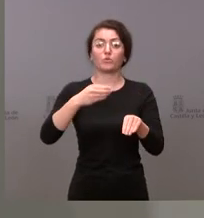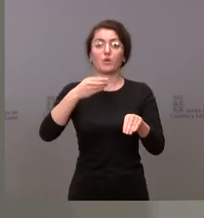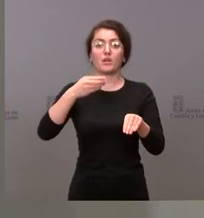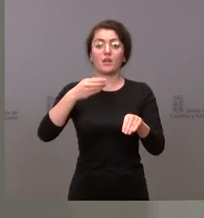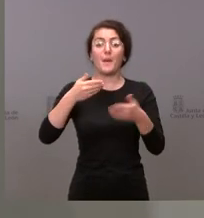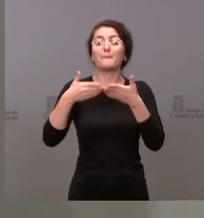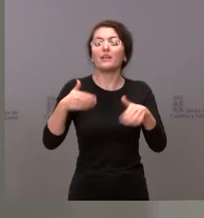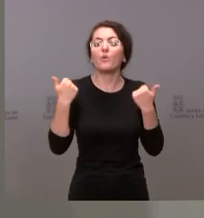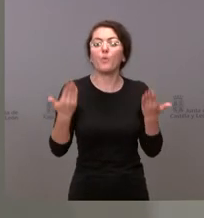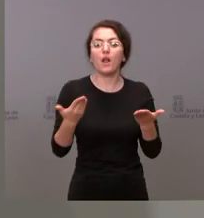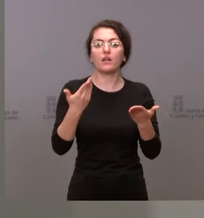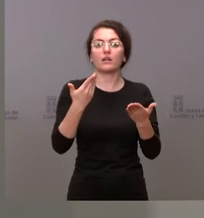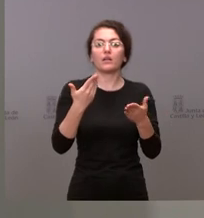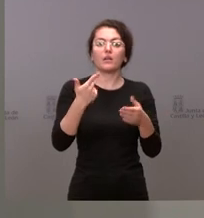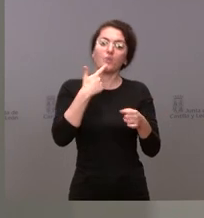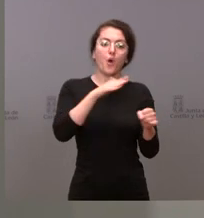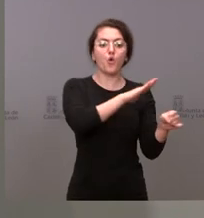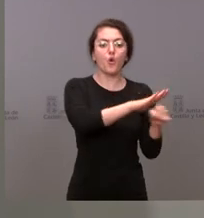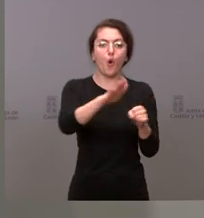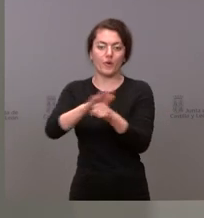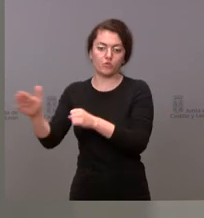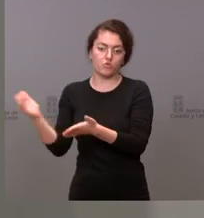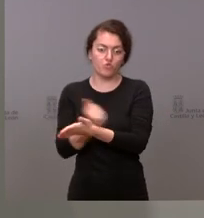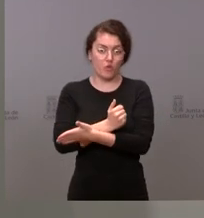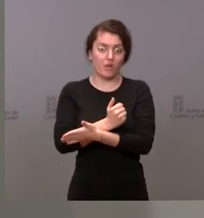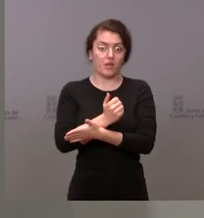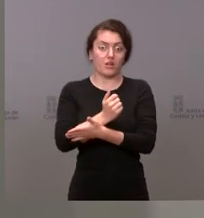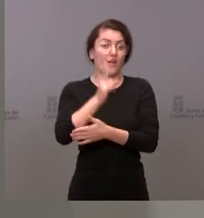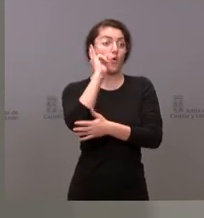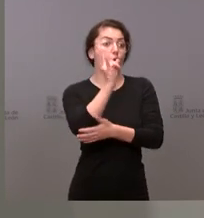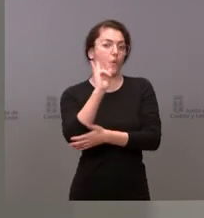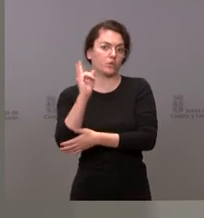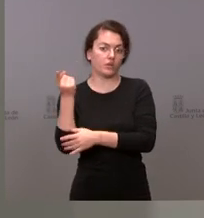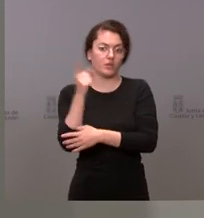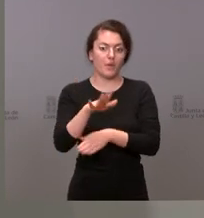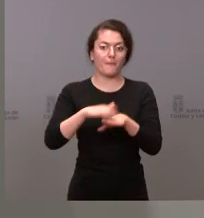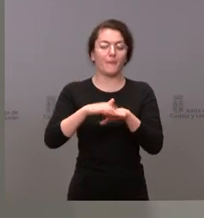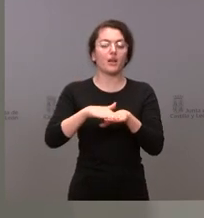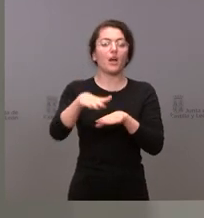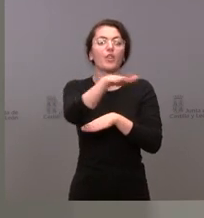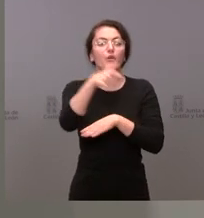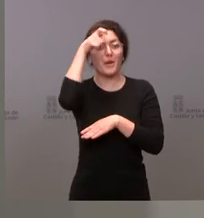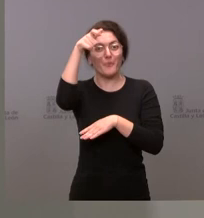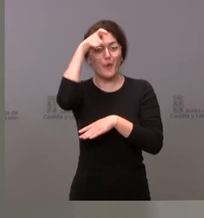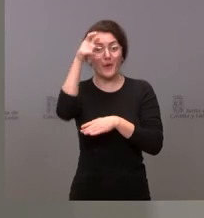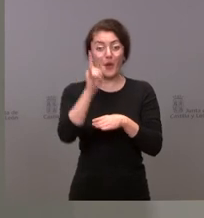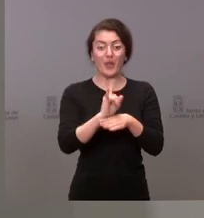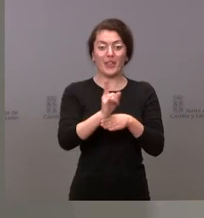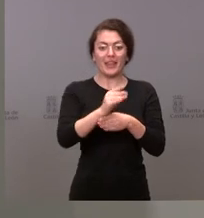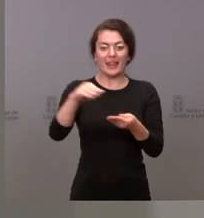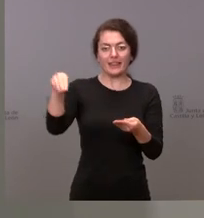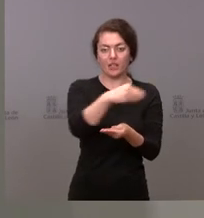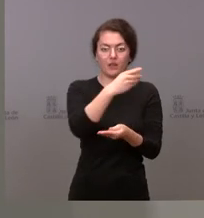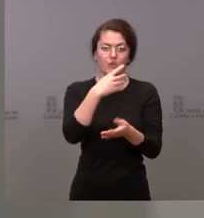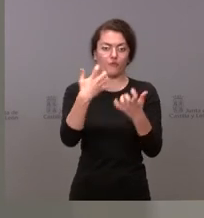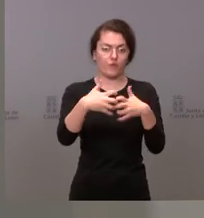cobertura y permitir que los atáfonos funcionen en todo el territorio porque ahí sí que tenemos problemas a veces de algunos